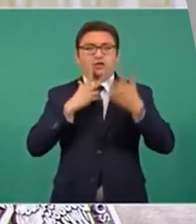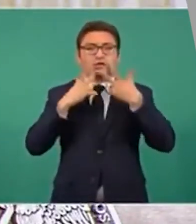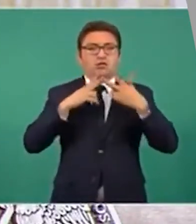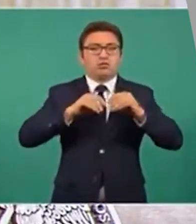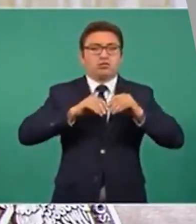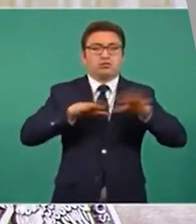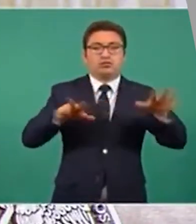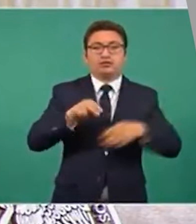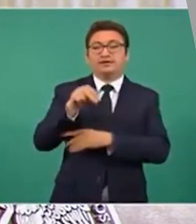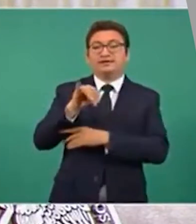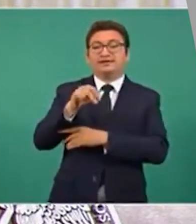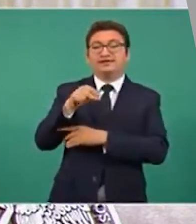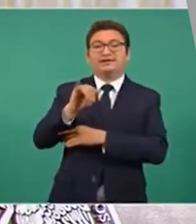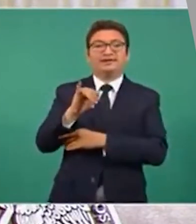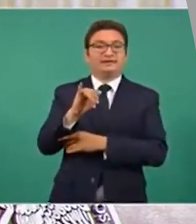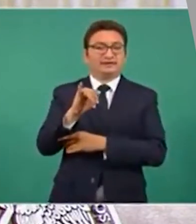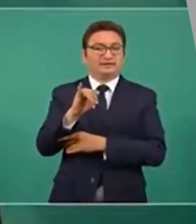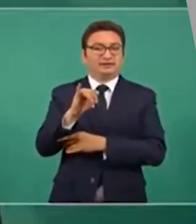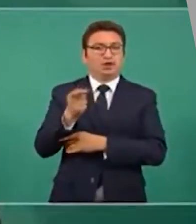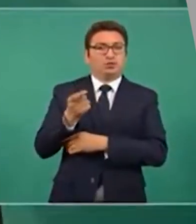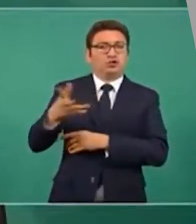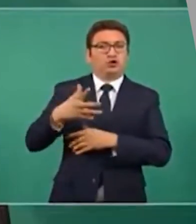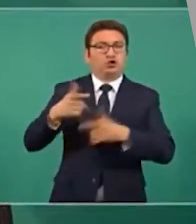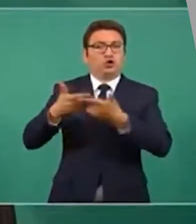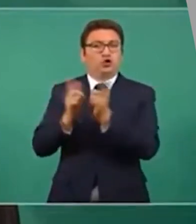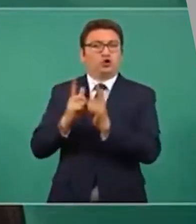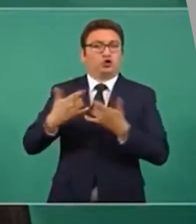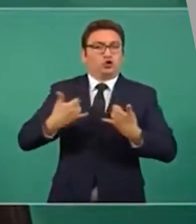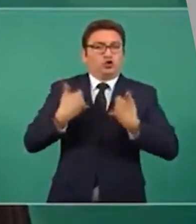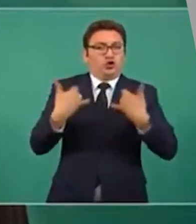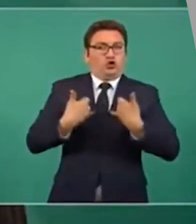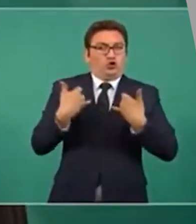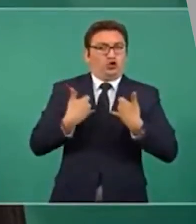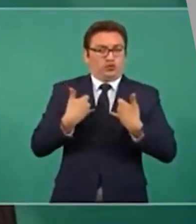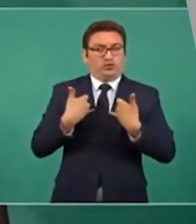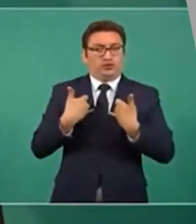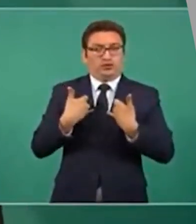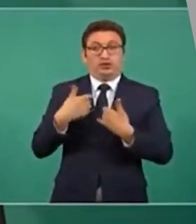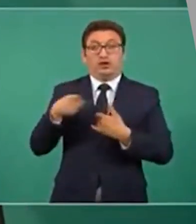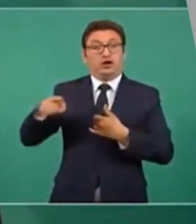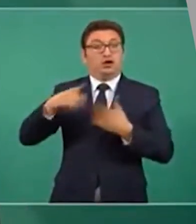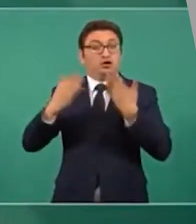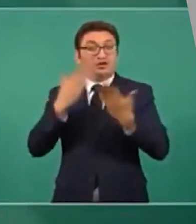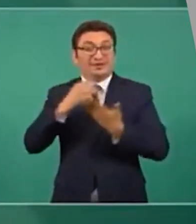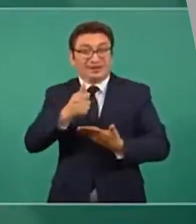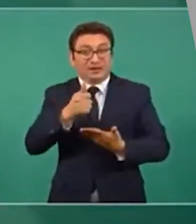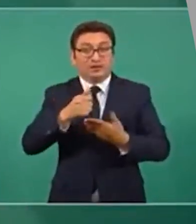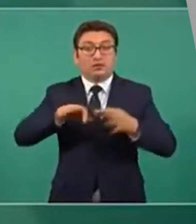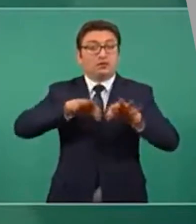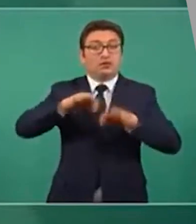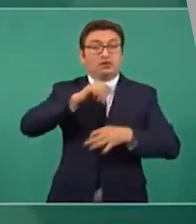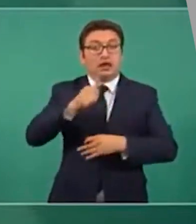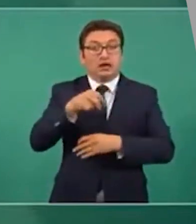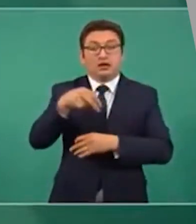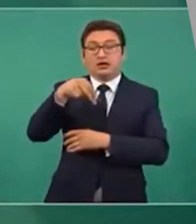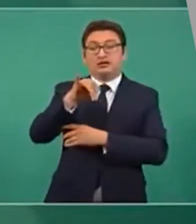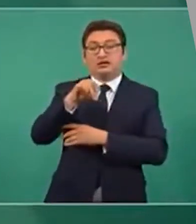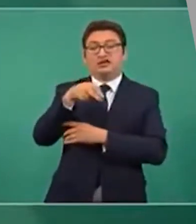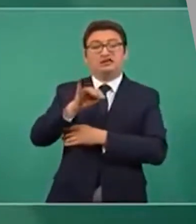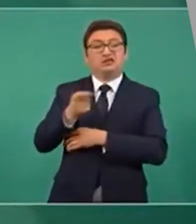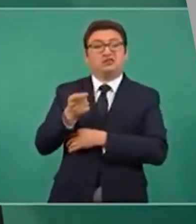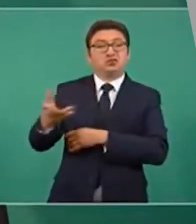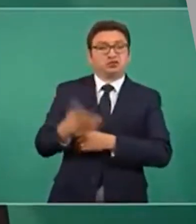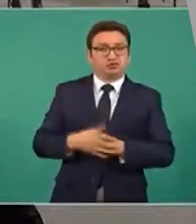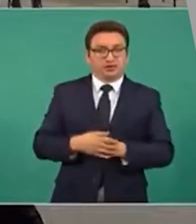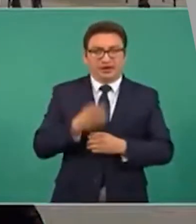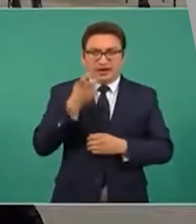el mote de ninis para referirse a la juventud que no estudia ni trabaja. Esta no es una nota falsa,